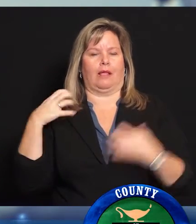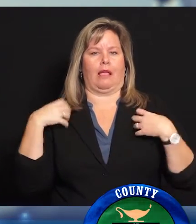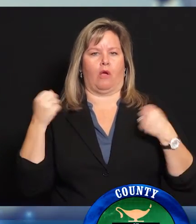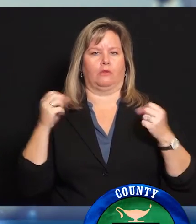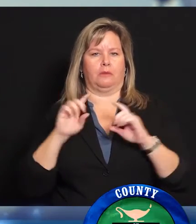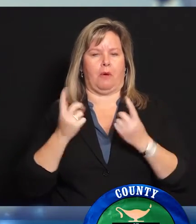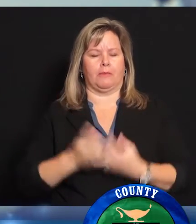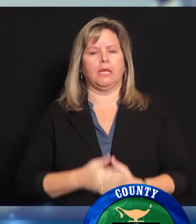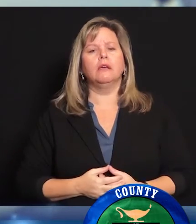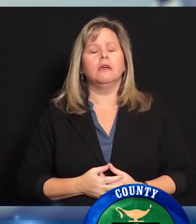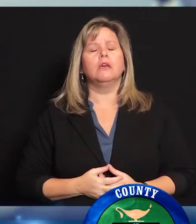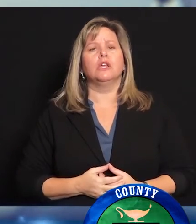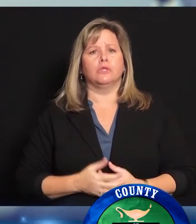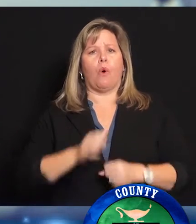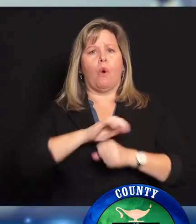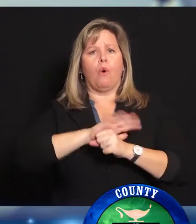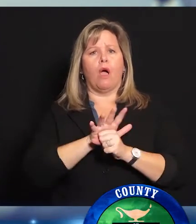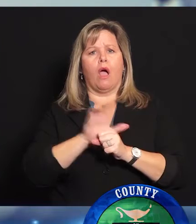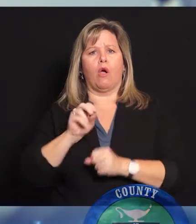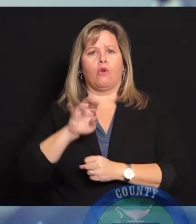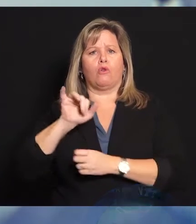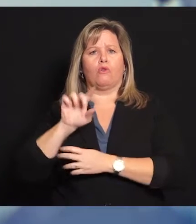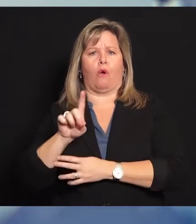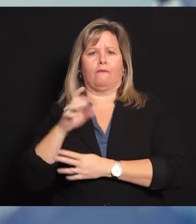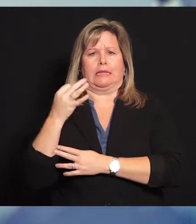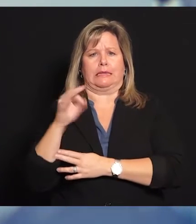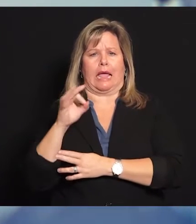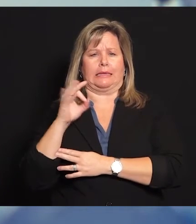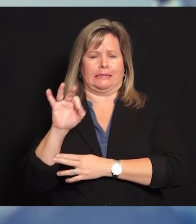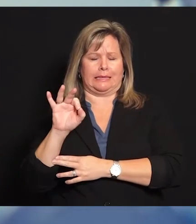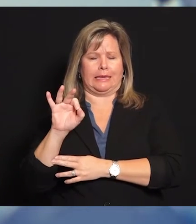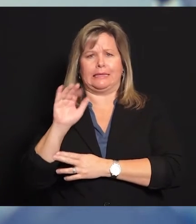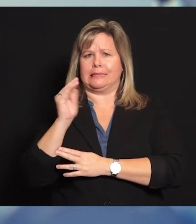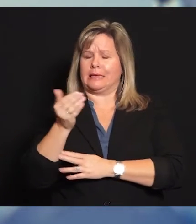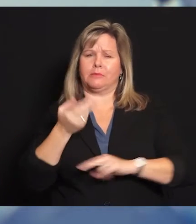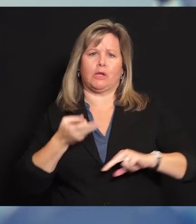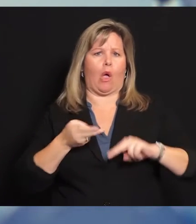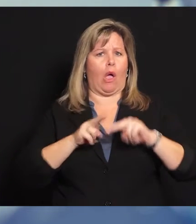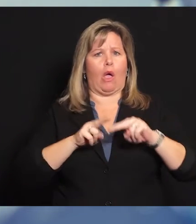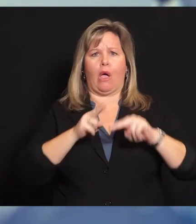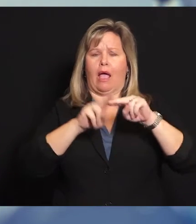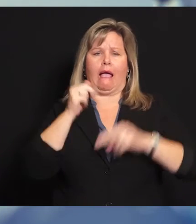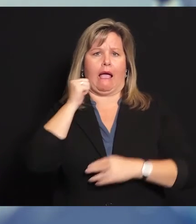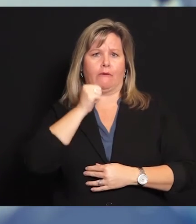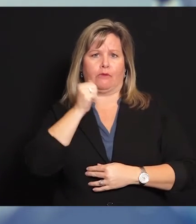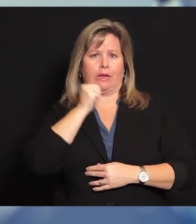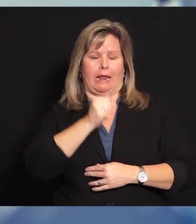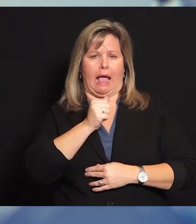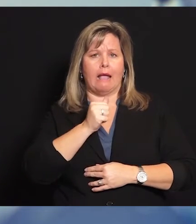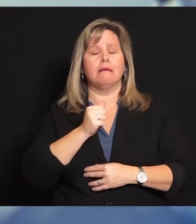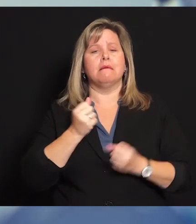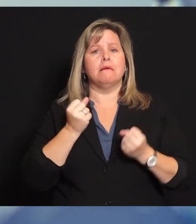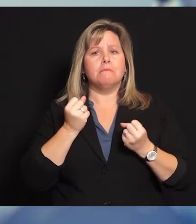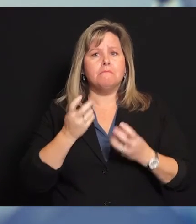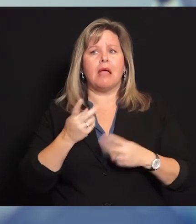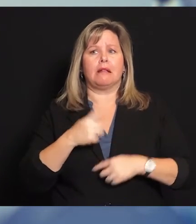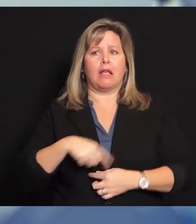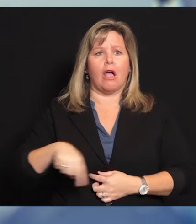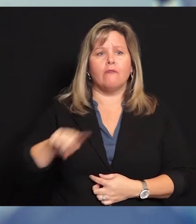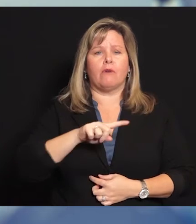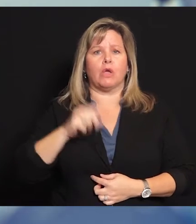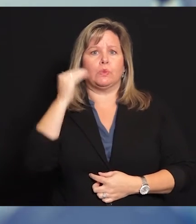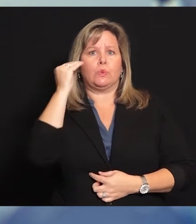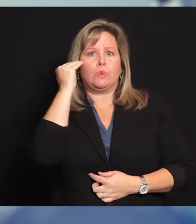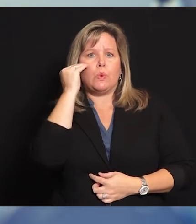parece estar cada vez más cerca de nosotros. A medida que nuestros números siguen aumentando, cada vez más de nosotros